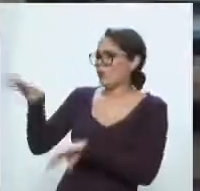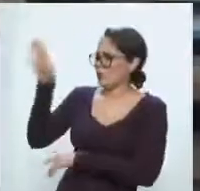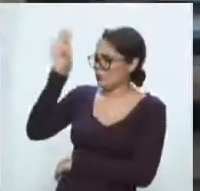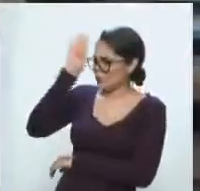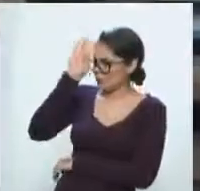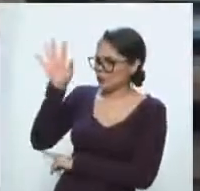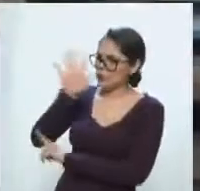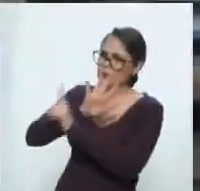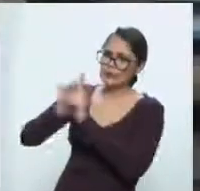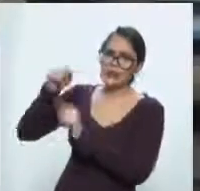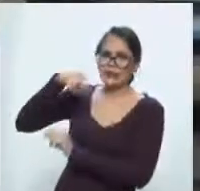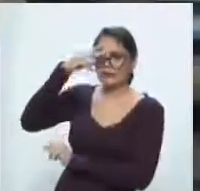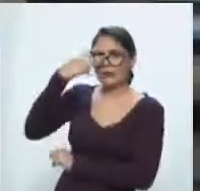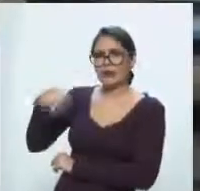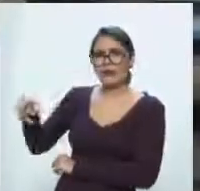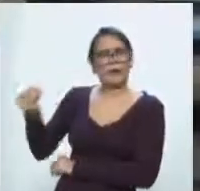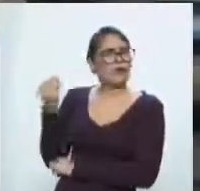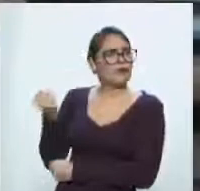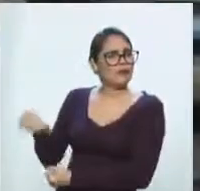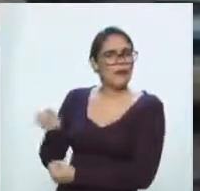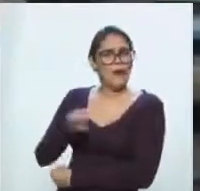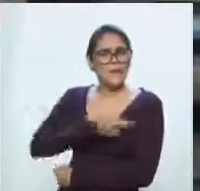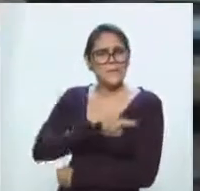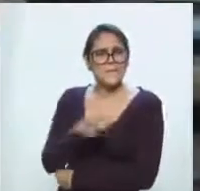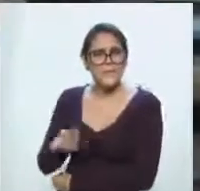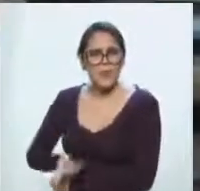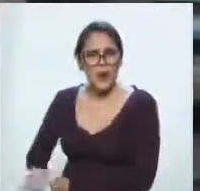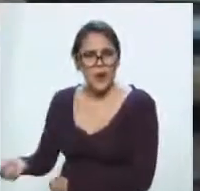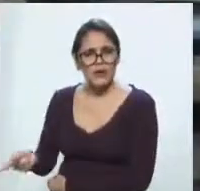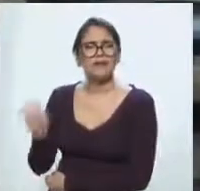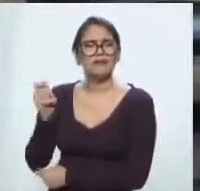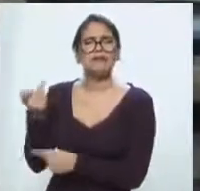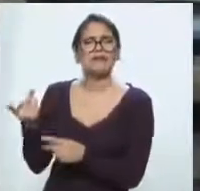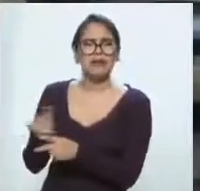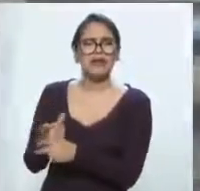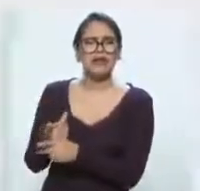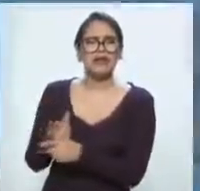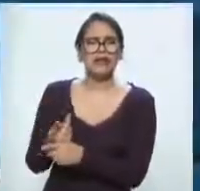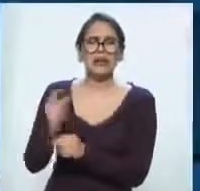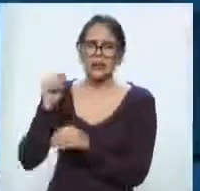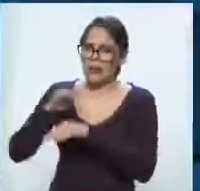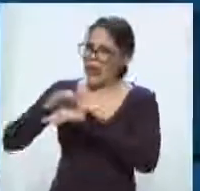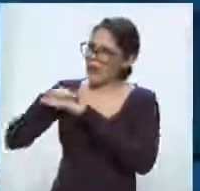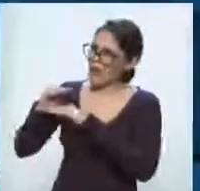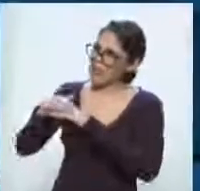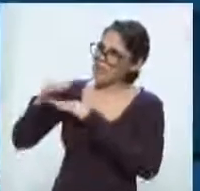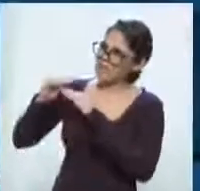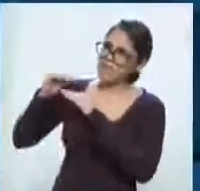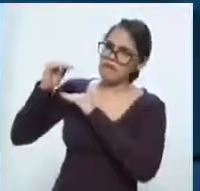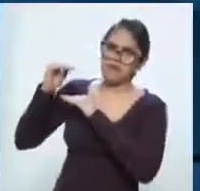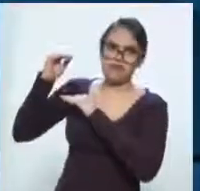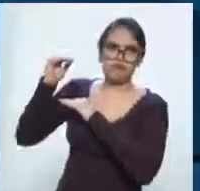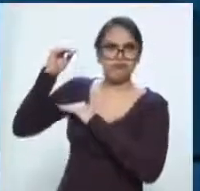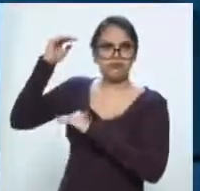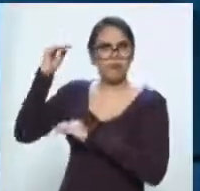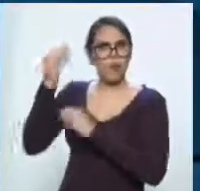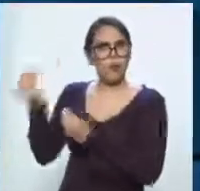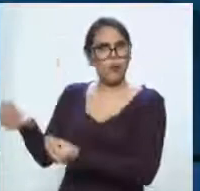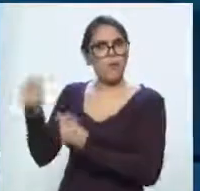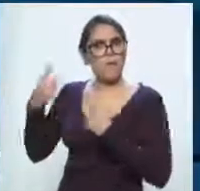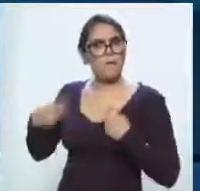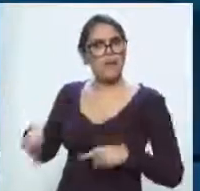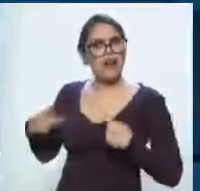país. Lo que está ocurriendo es que en manera muy creciente ha aumentado el número de personas